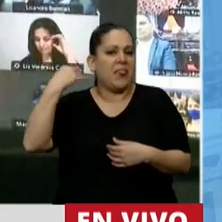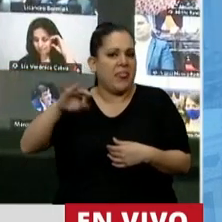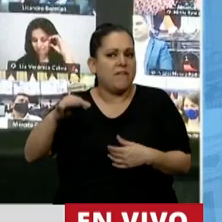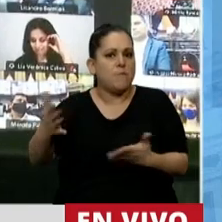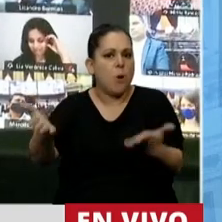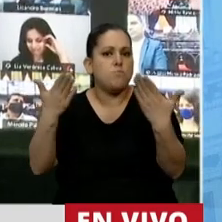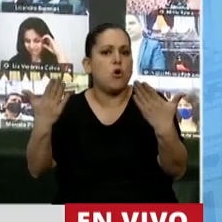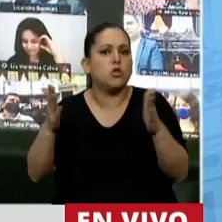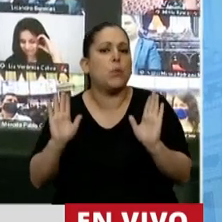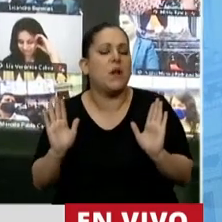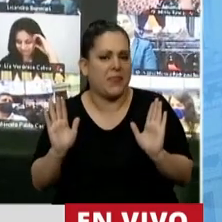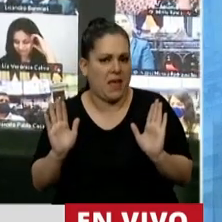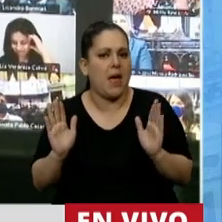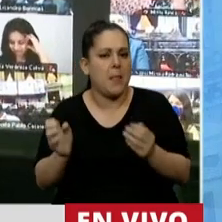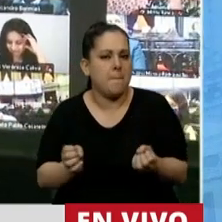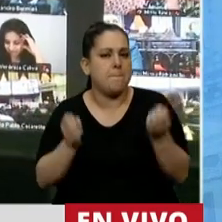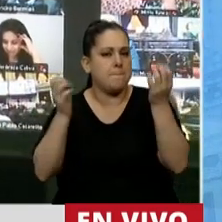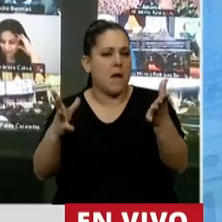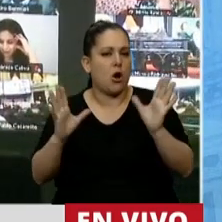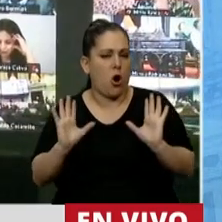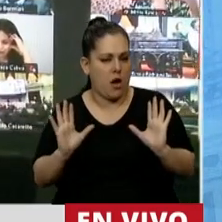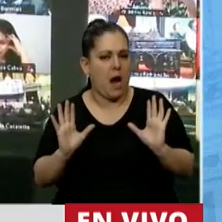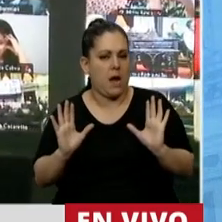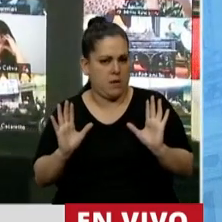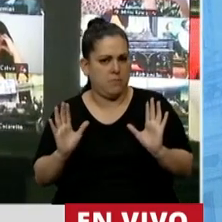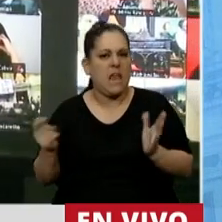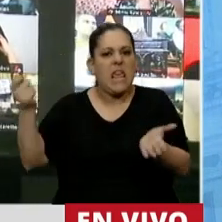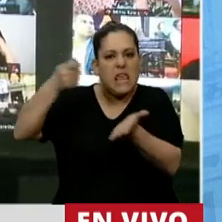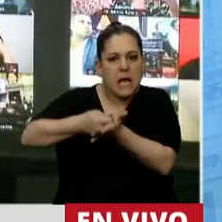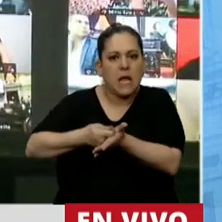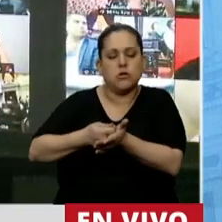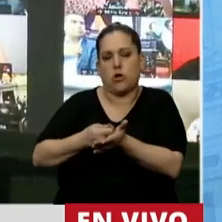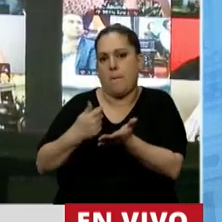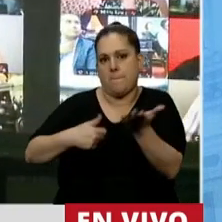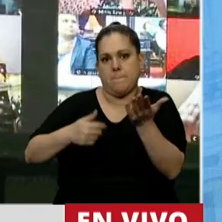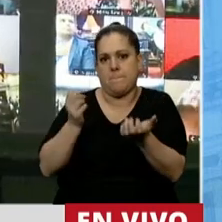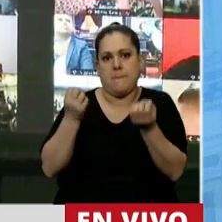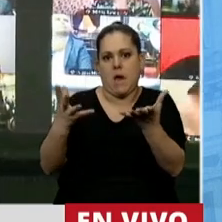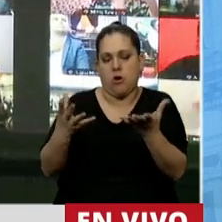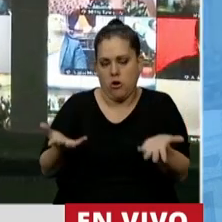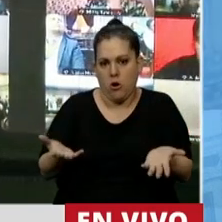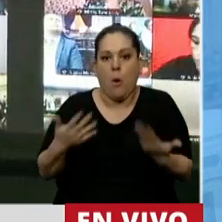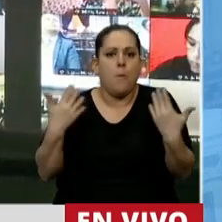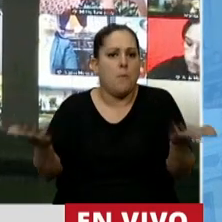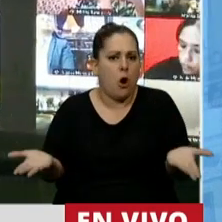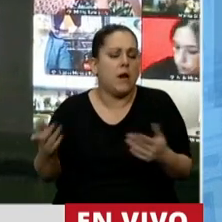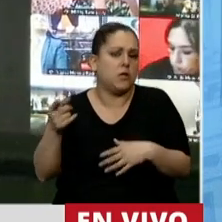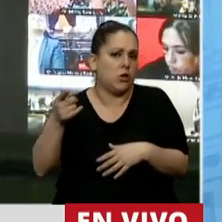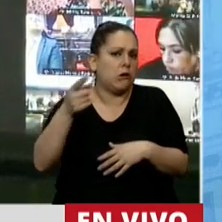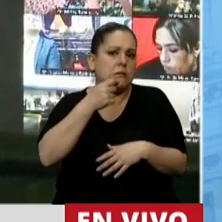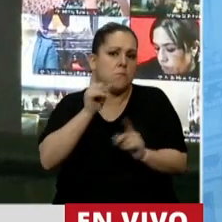posibilidad de mejorar un poquito la distribución del ingreso en el nivel más alto posible. Por eso, si efectivamente,